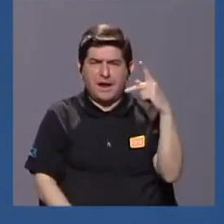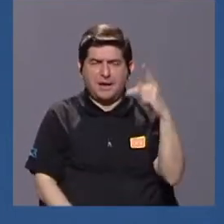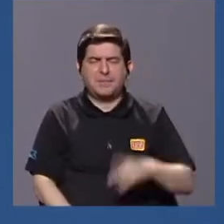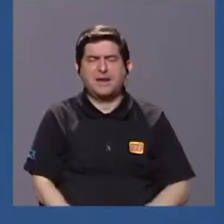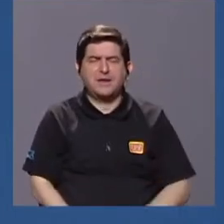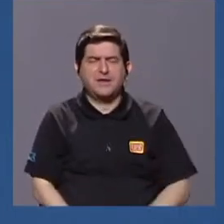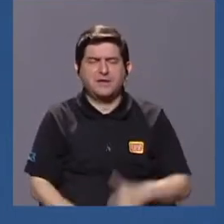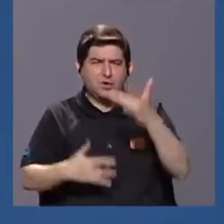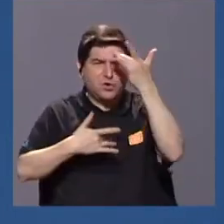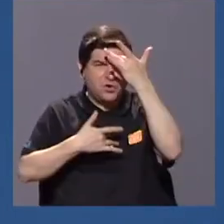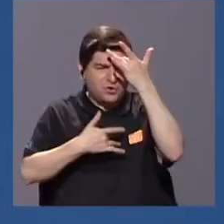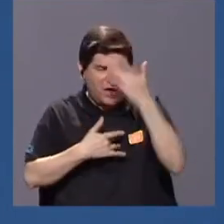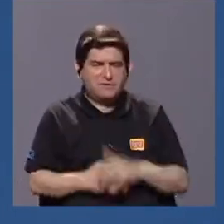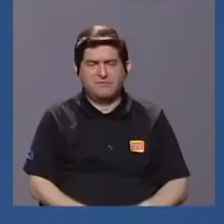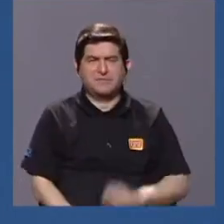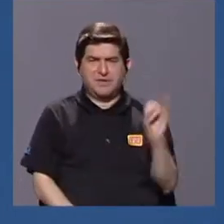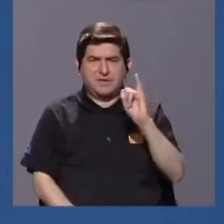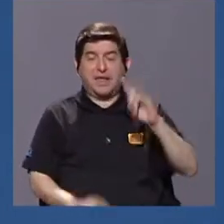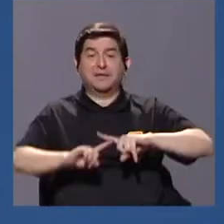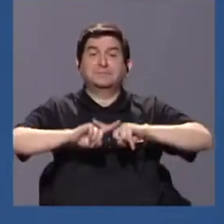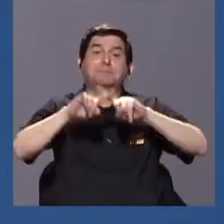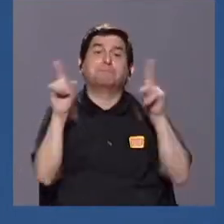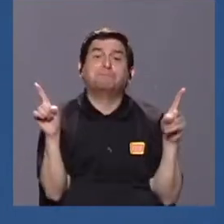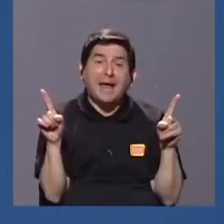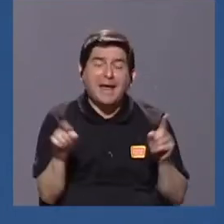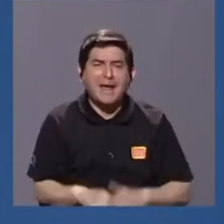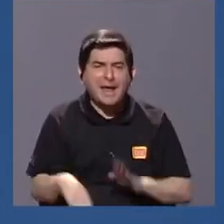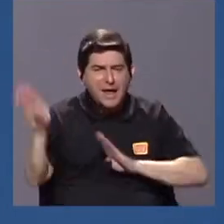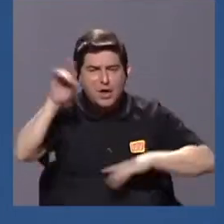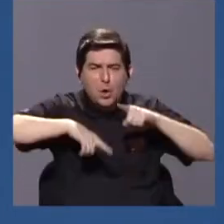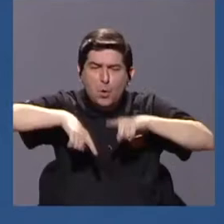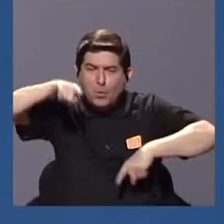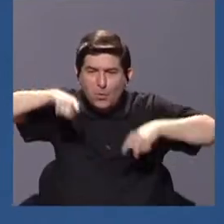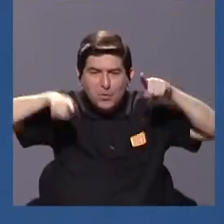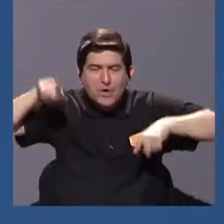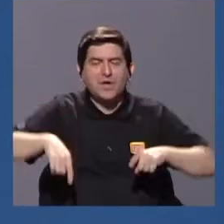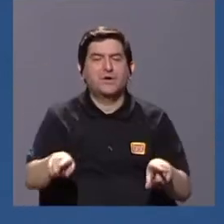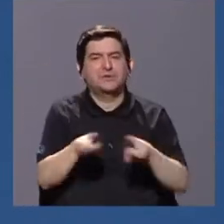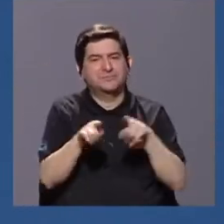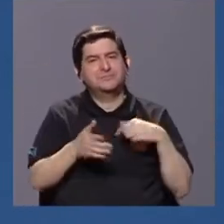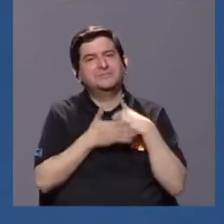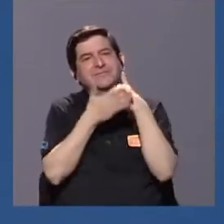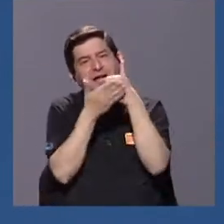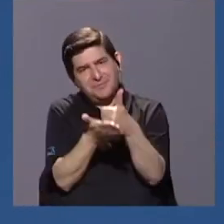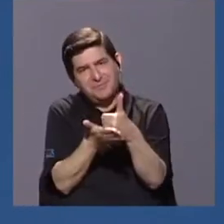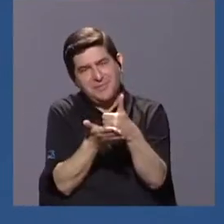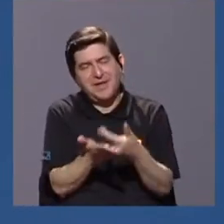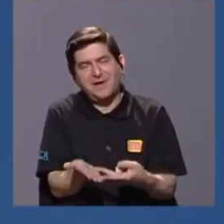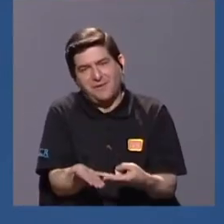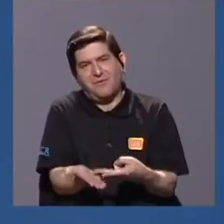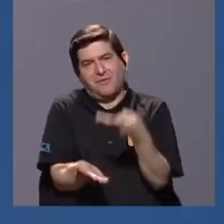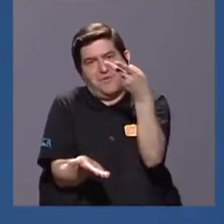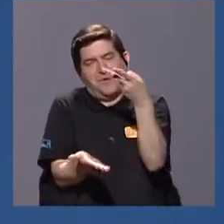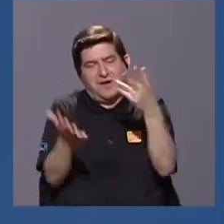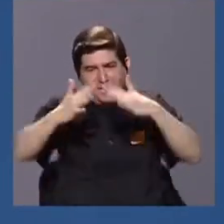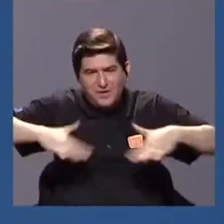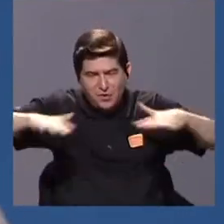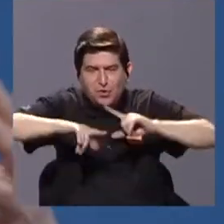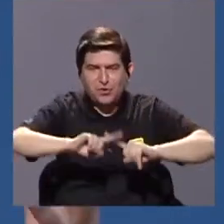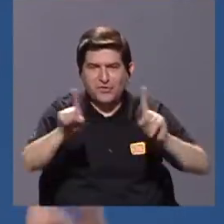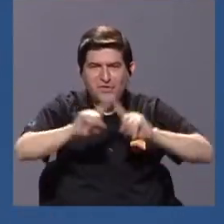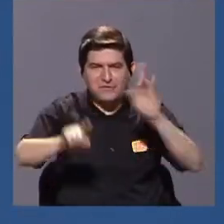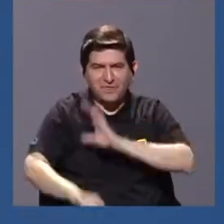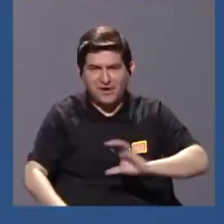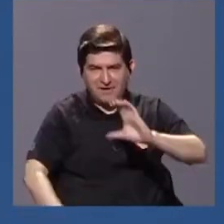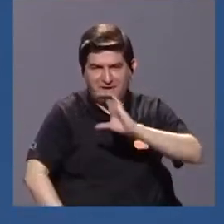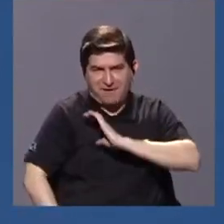infecciosas. Pero la biodiversidad también favorece o enriquece ambientes con diferentes